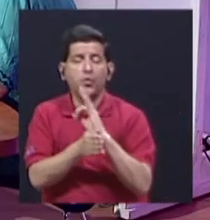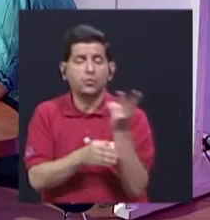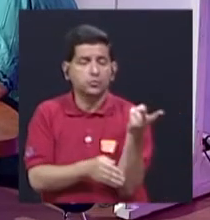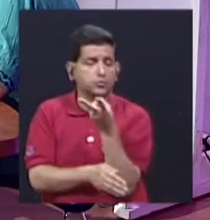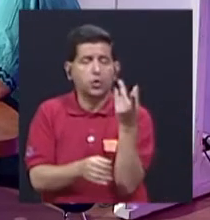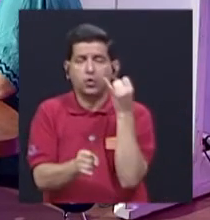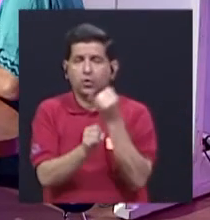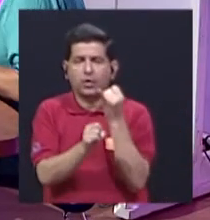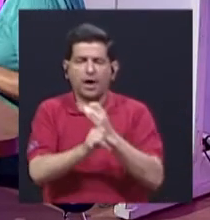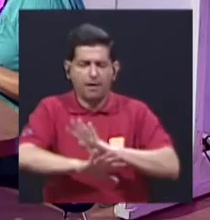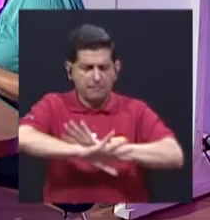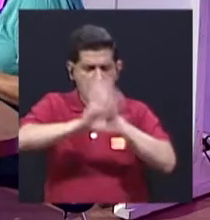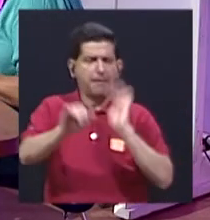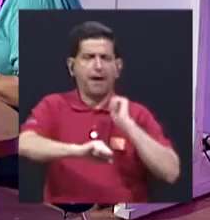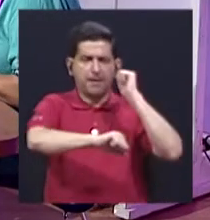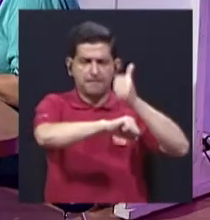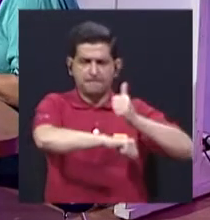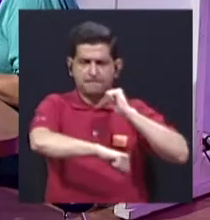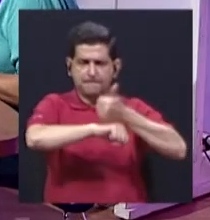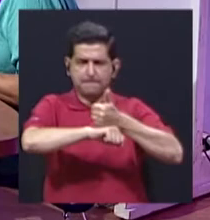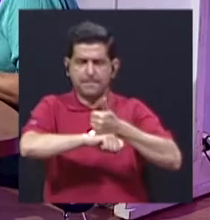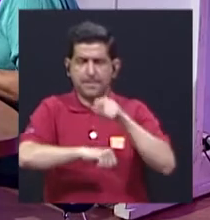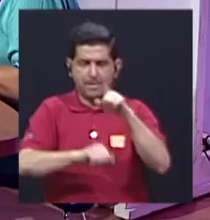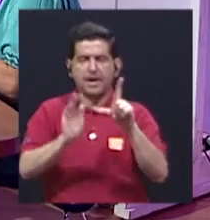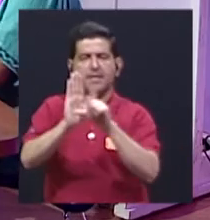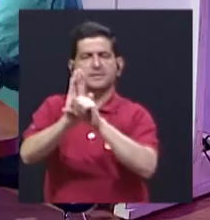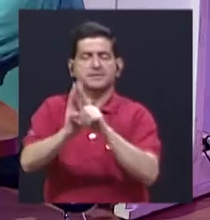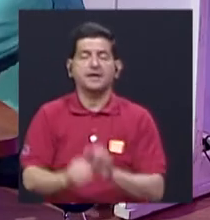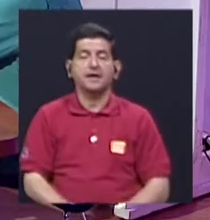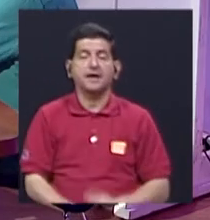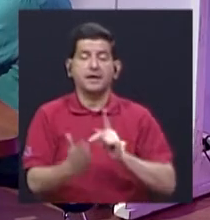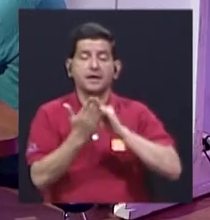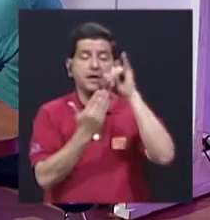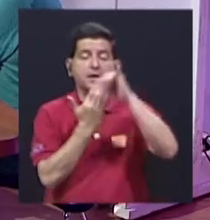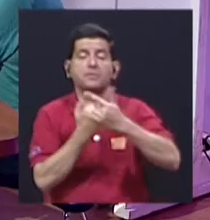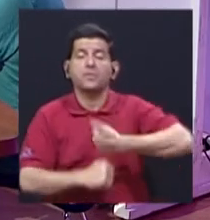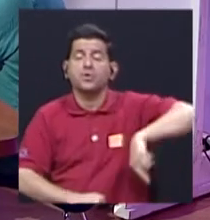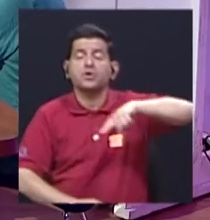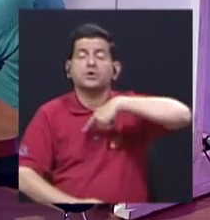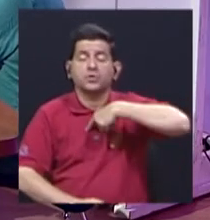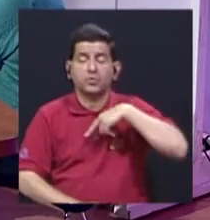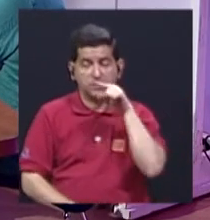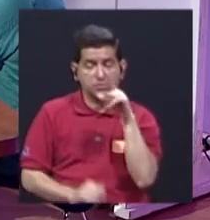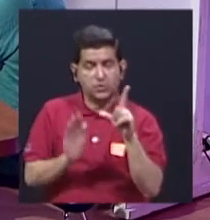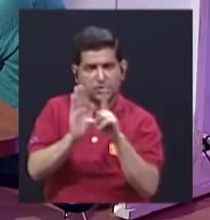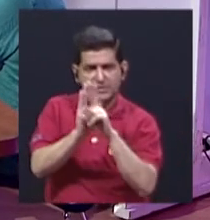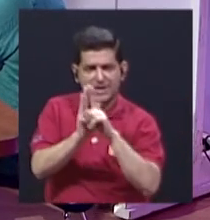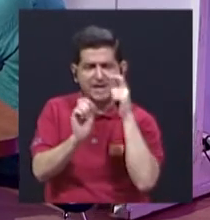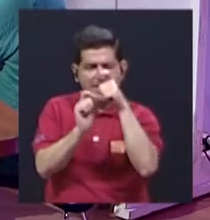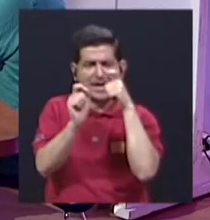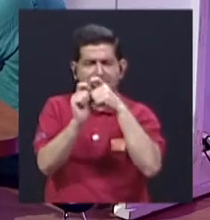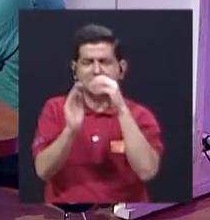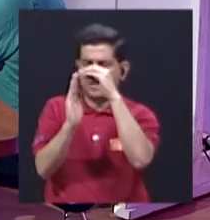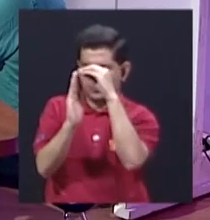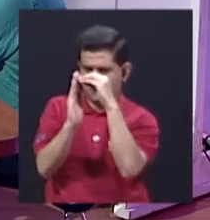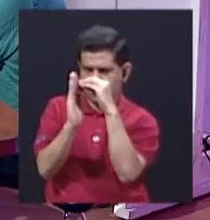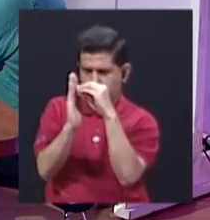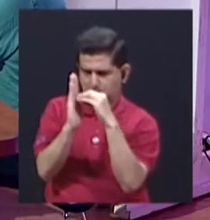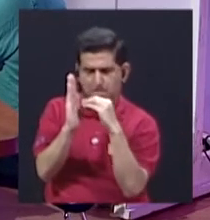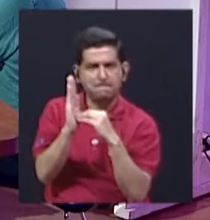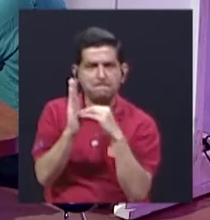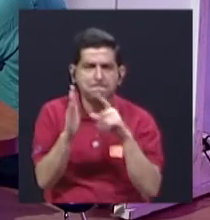instituciones estén claramente establecidos en la ley y por eso nuestro proyecto de ley plantea exactamente cuáles son los